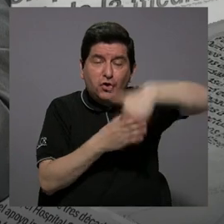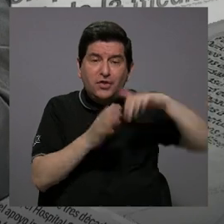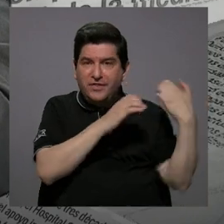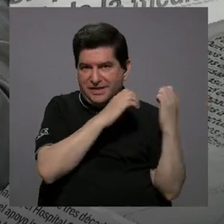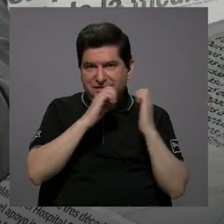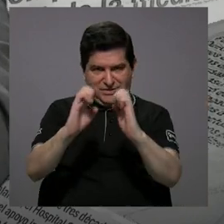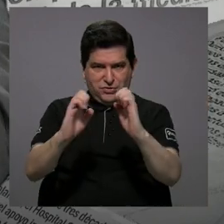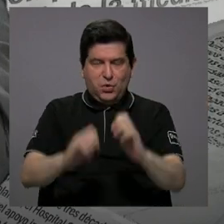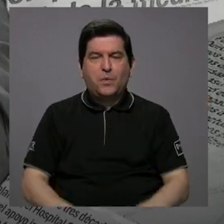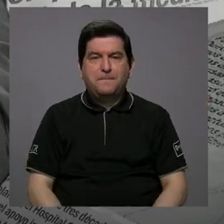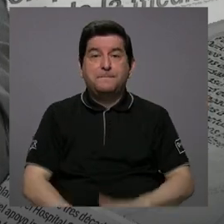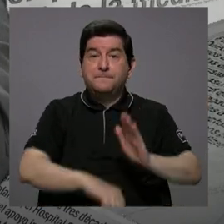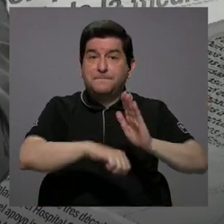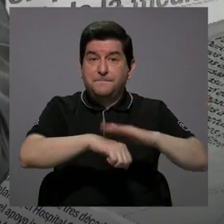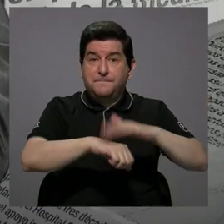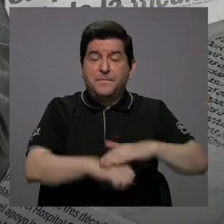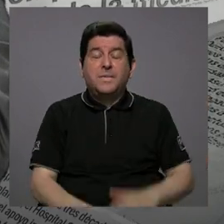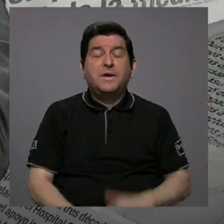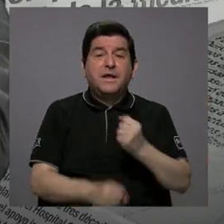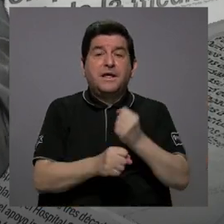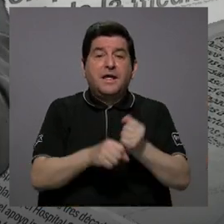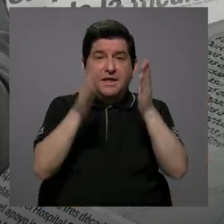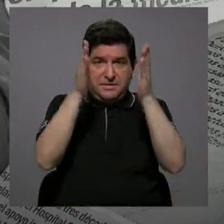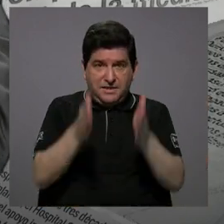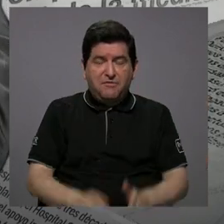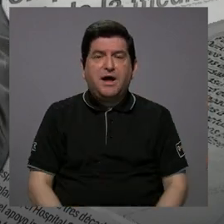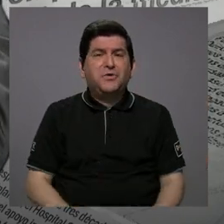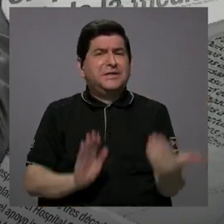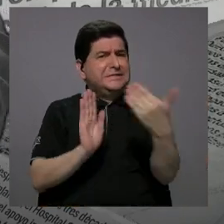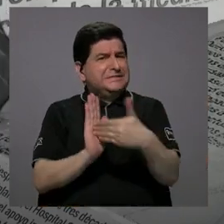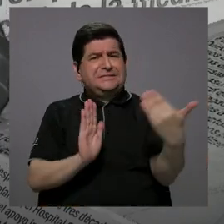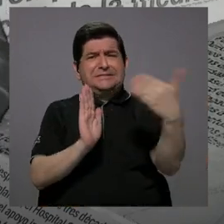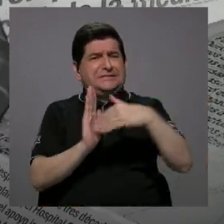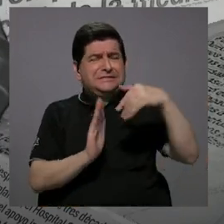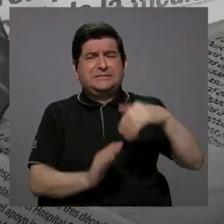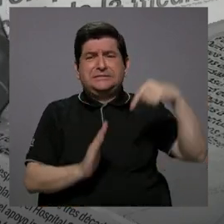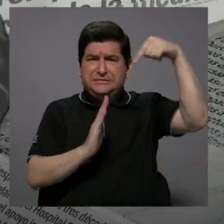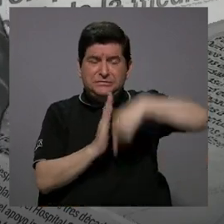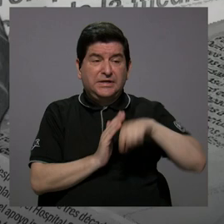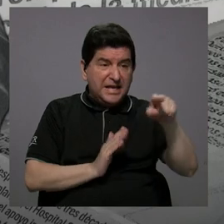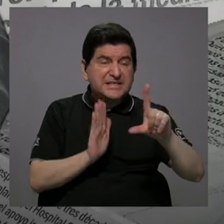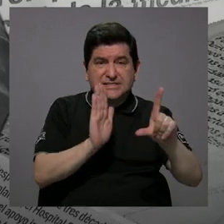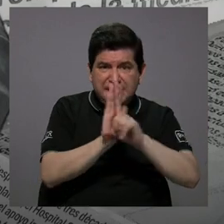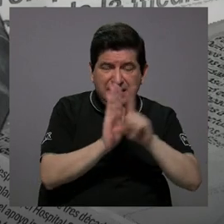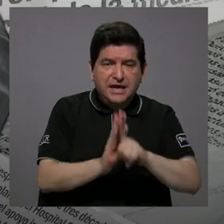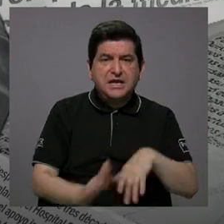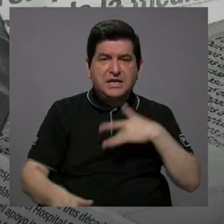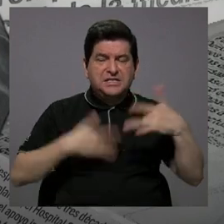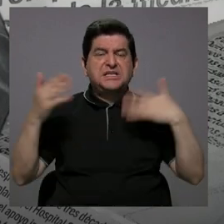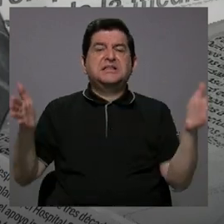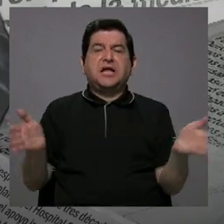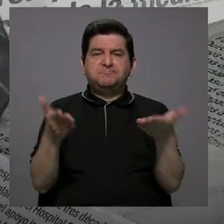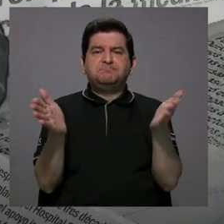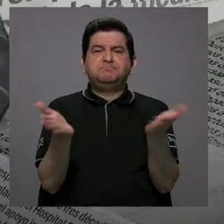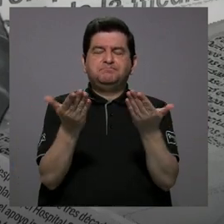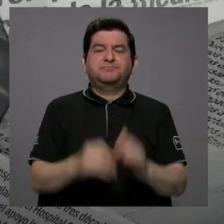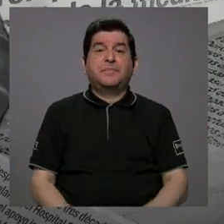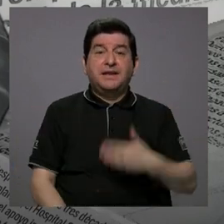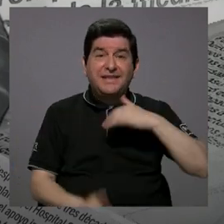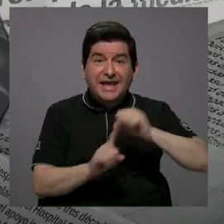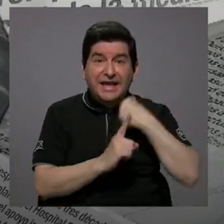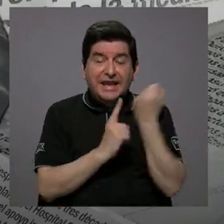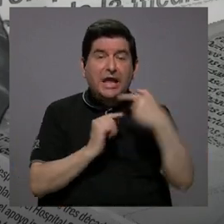una estrategia para que nuestro personal, que ha sido tan afectado por estas leyes, pueda sentirse animado. Tenemos